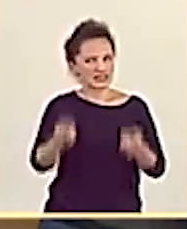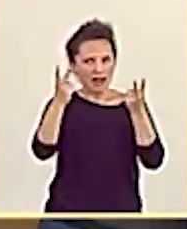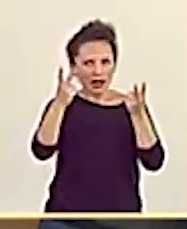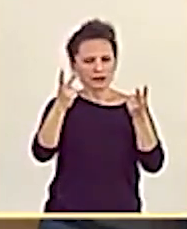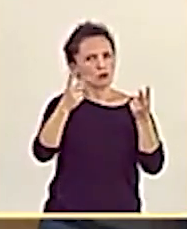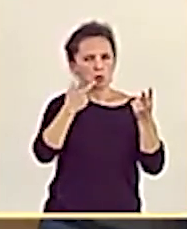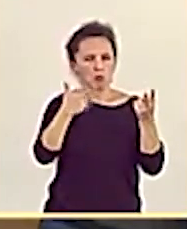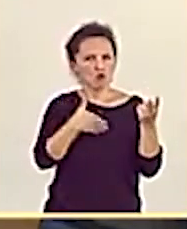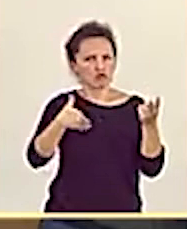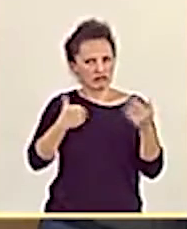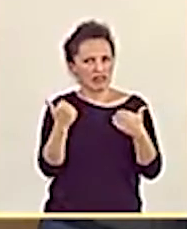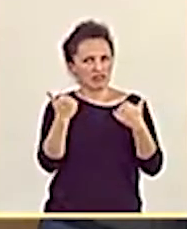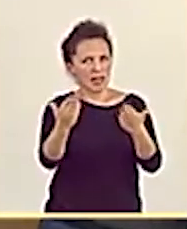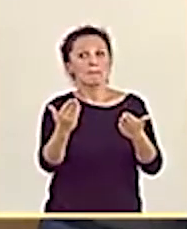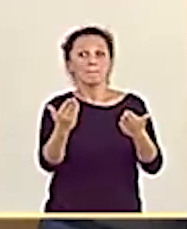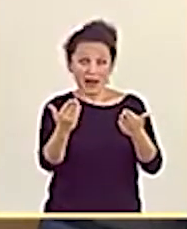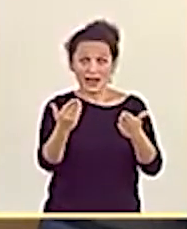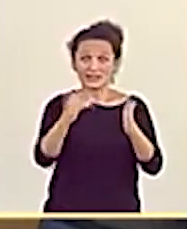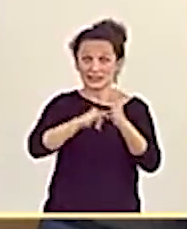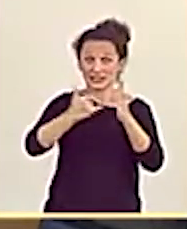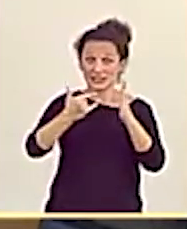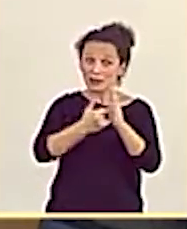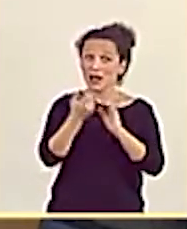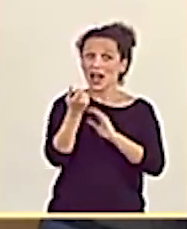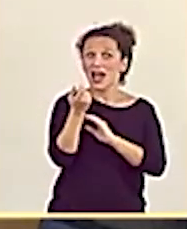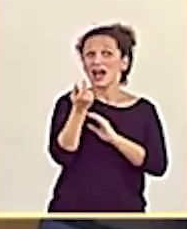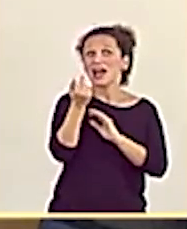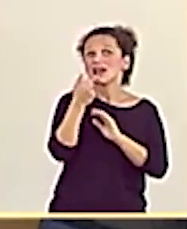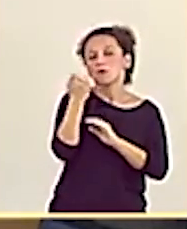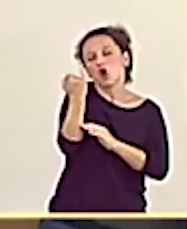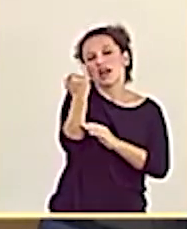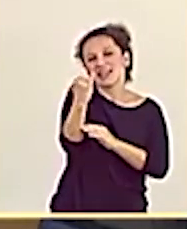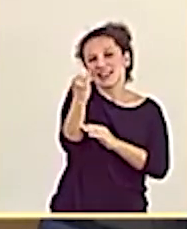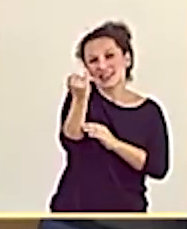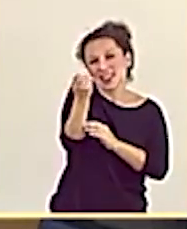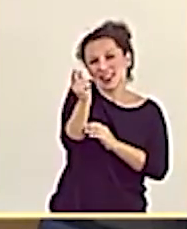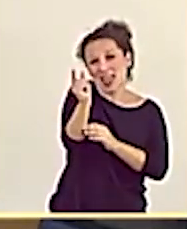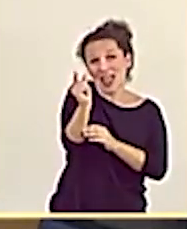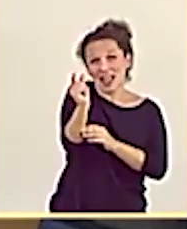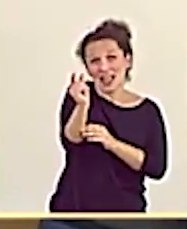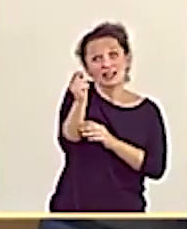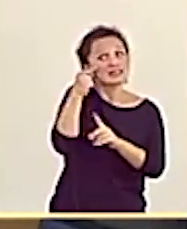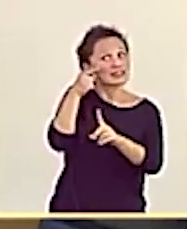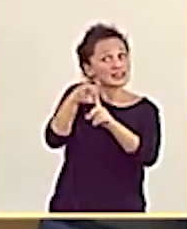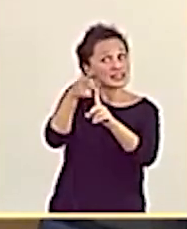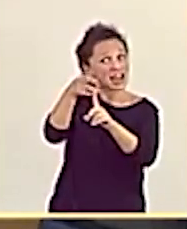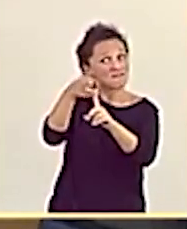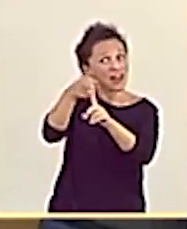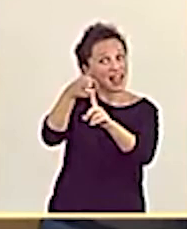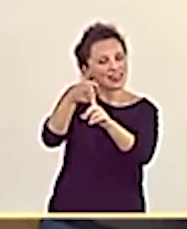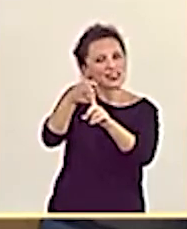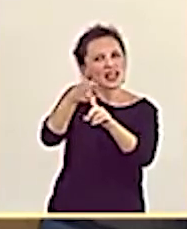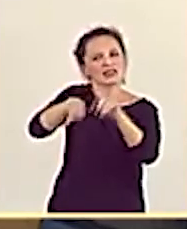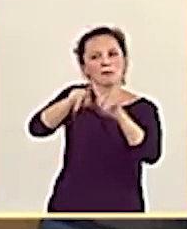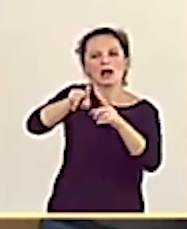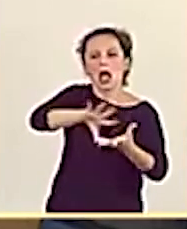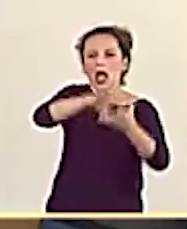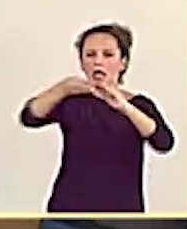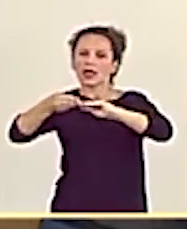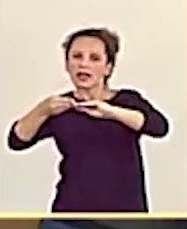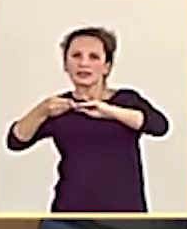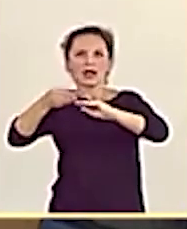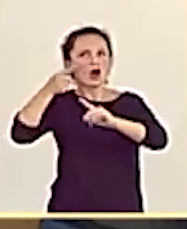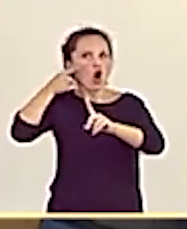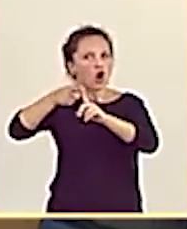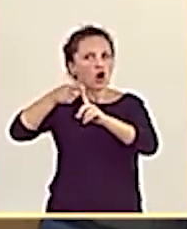para que a partir del sistema de índices de referencia del precio del alquiler, pues puedan establecer su propio índice de precios de acuerdo a una metodología objetiva